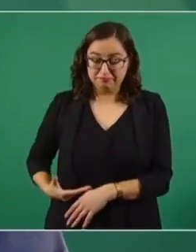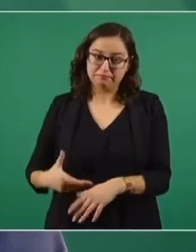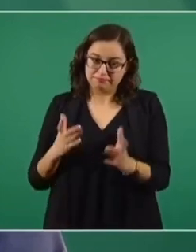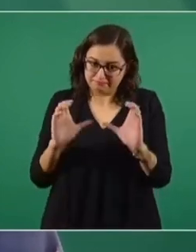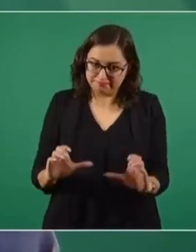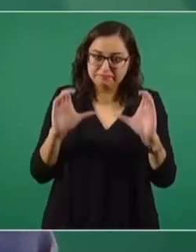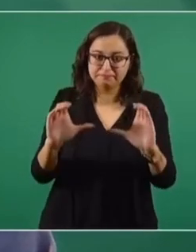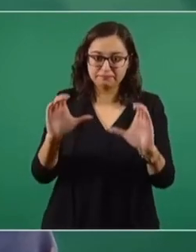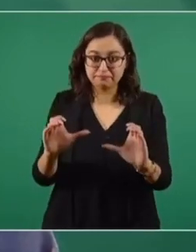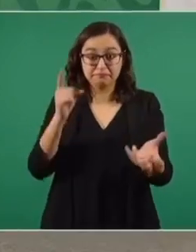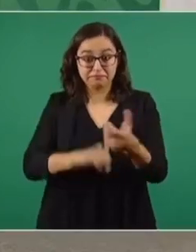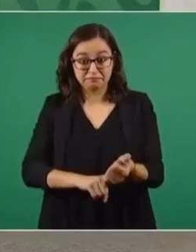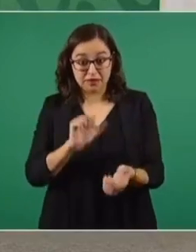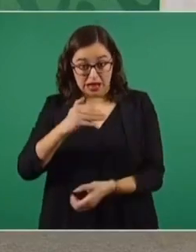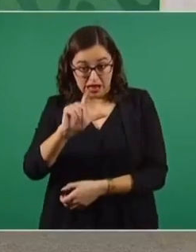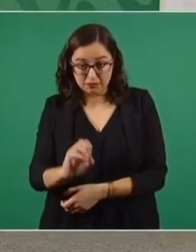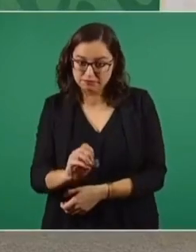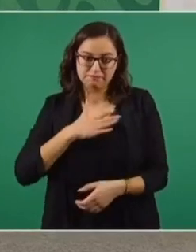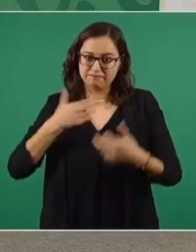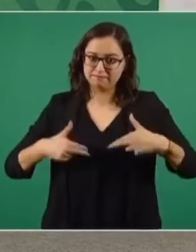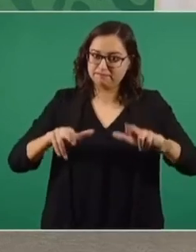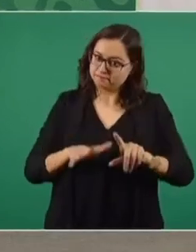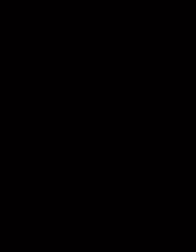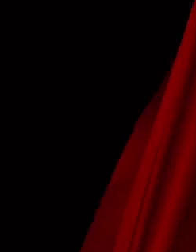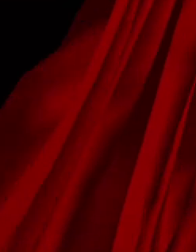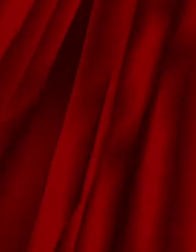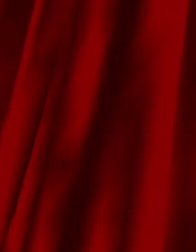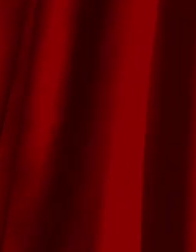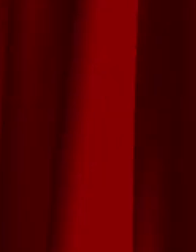es lo que representamos. Muy bien, nos vemos.